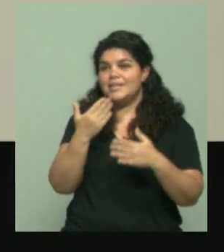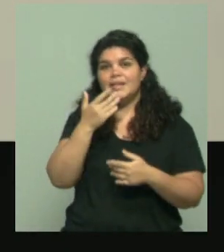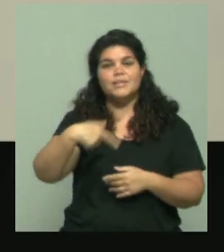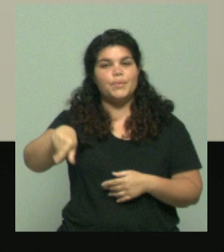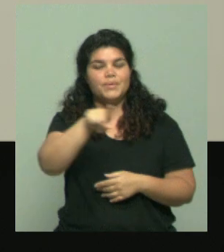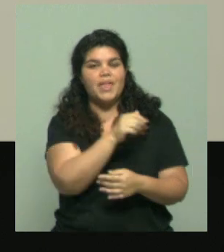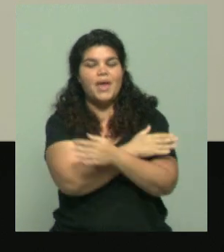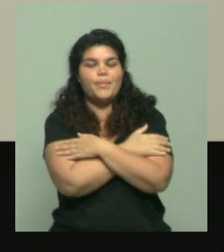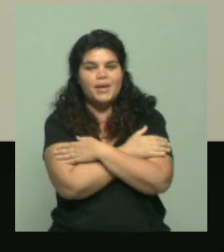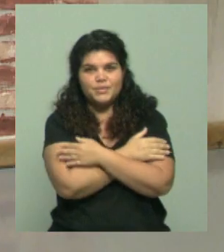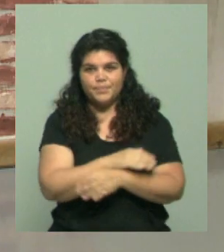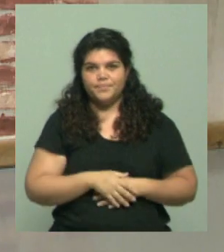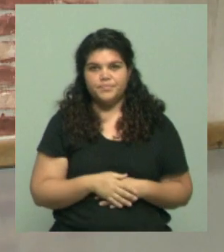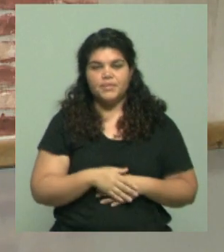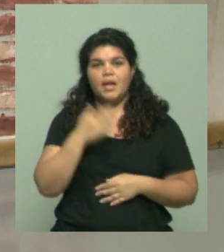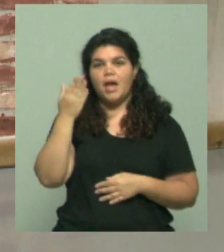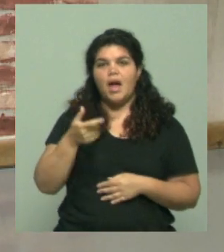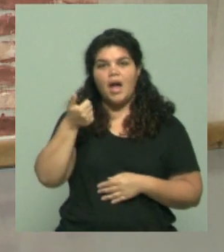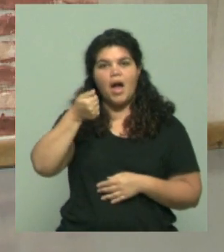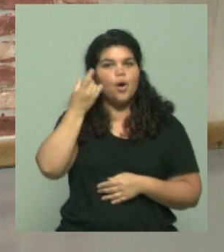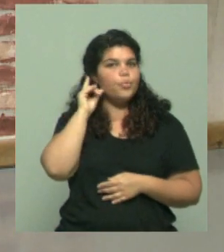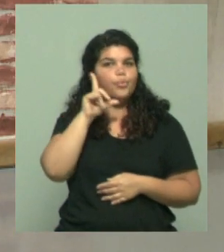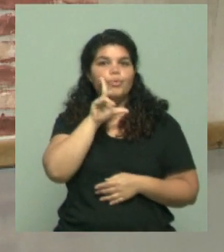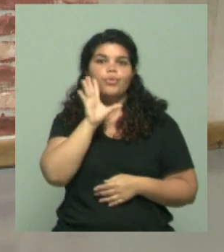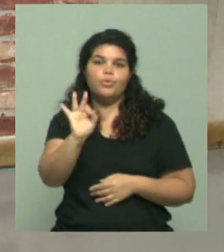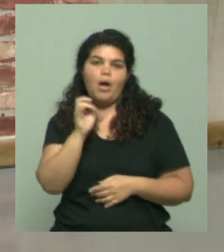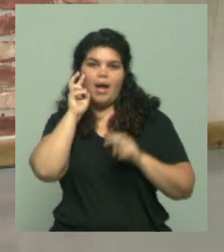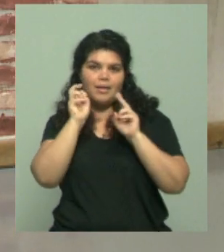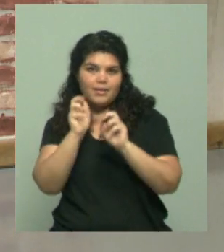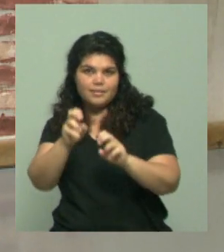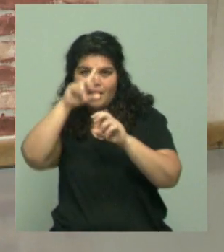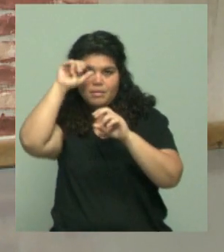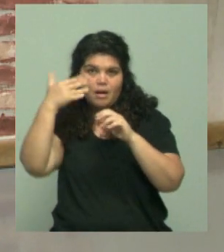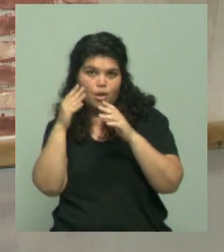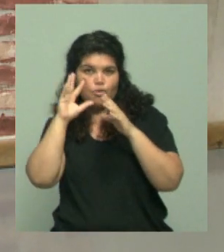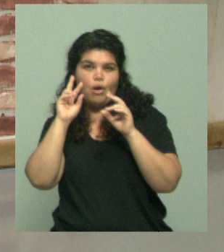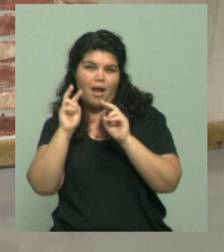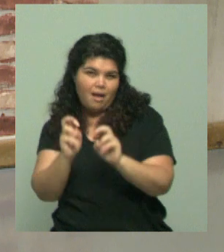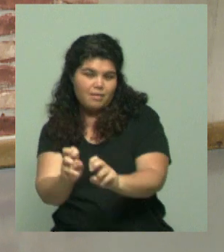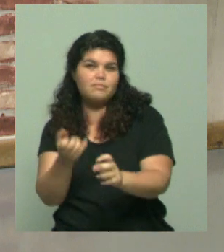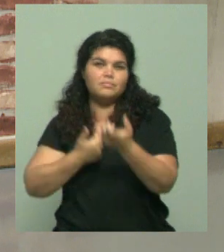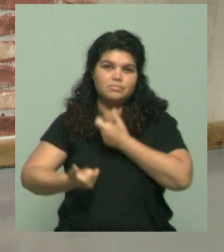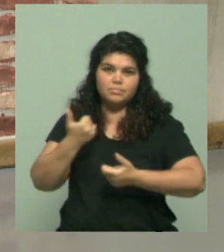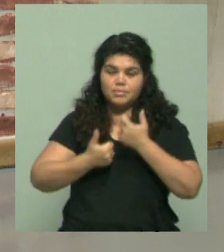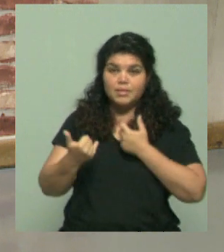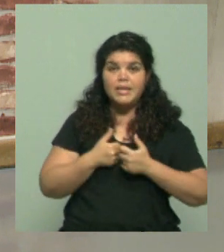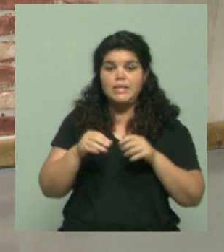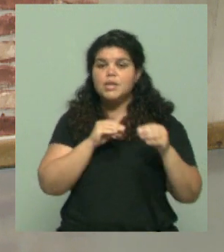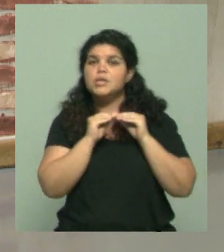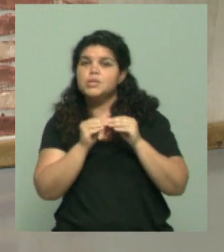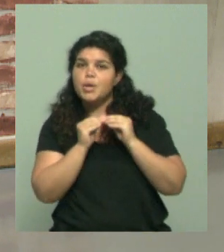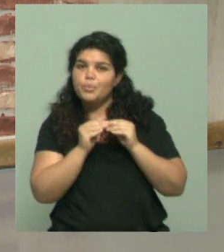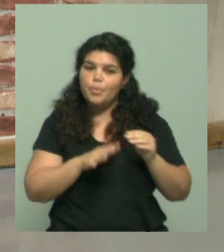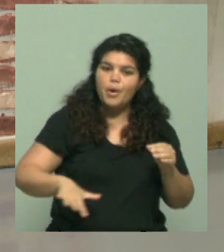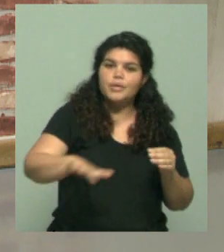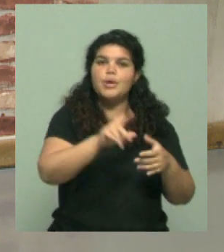abrazo. Abrazo para vos. Augusto Grill y Fox, analista internacional. Bueno, justamente analizando este panorama que hoy tenemos a nivel